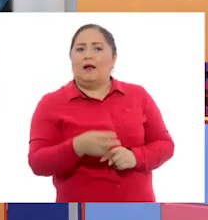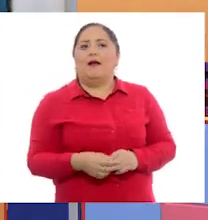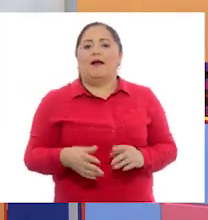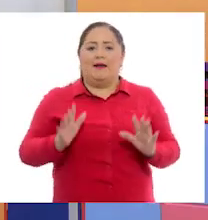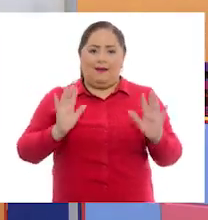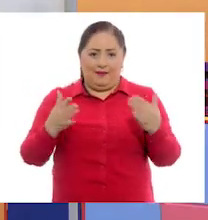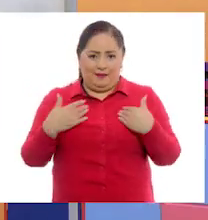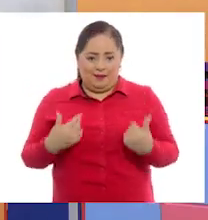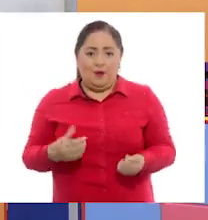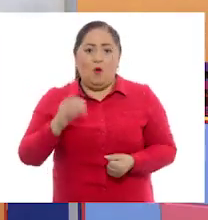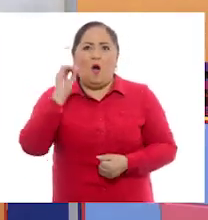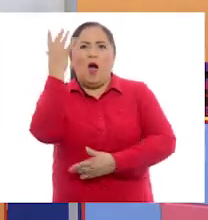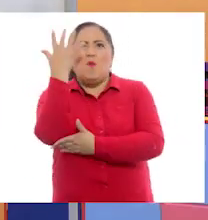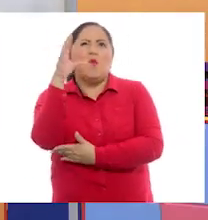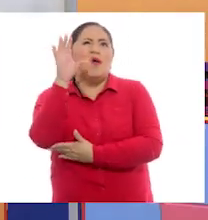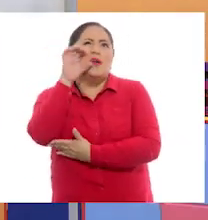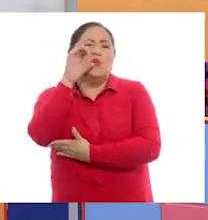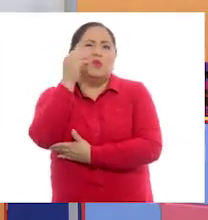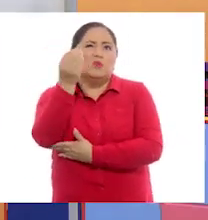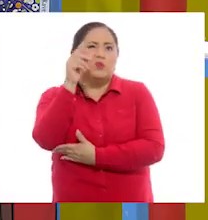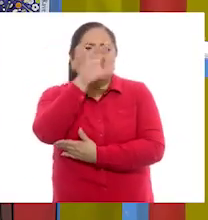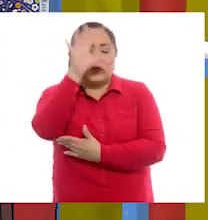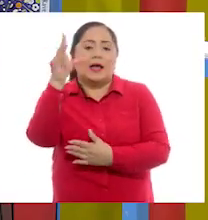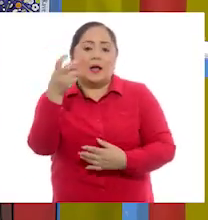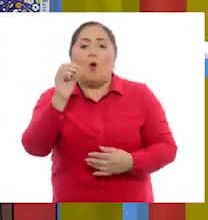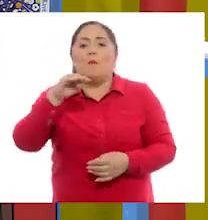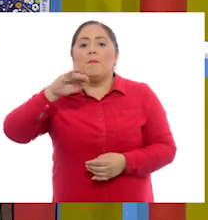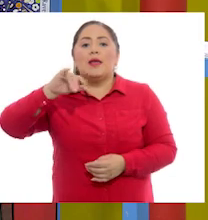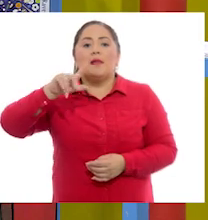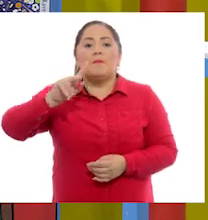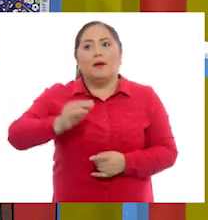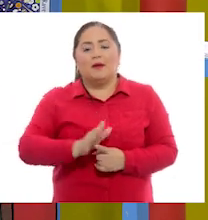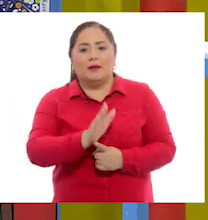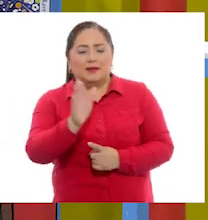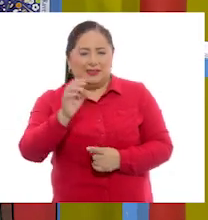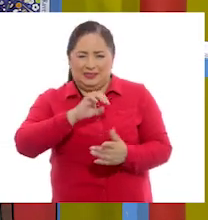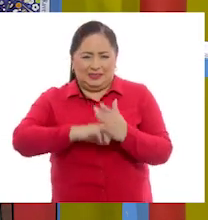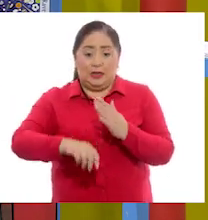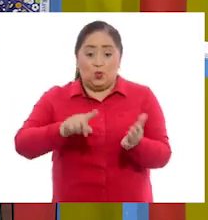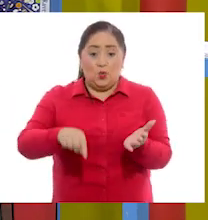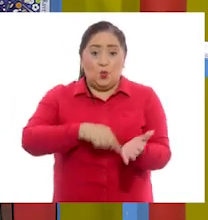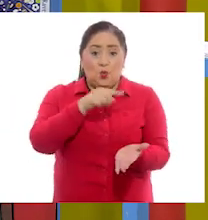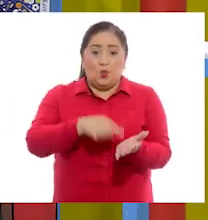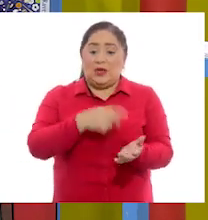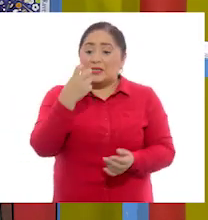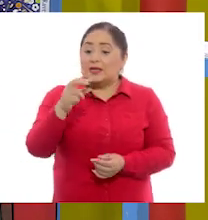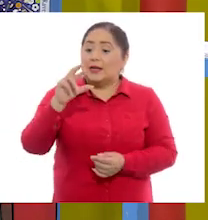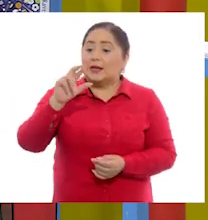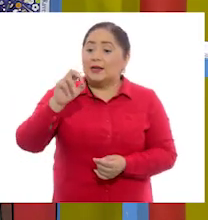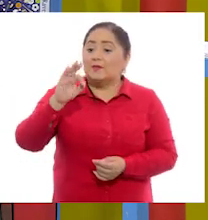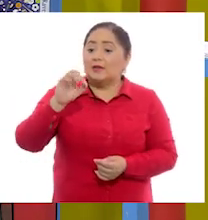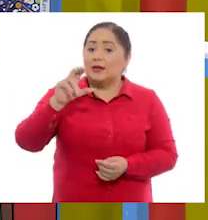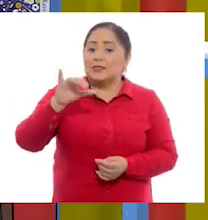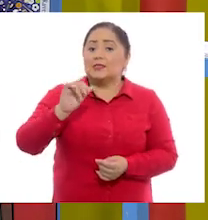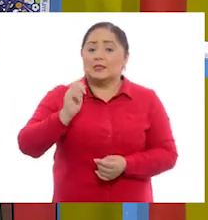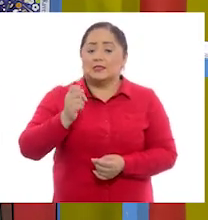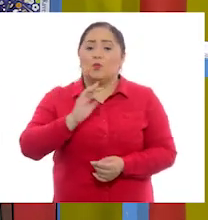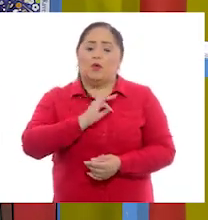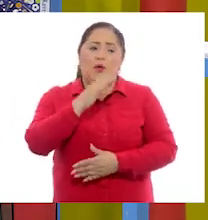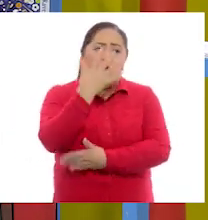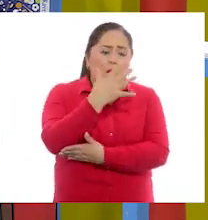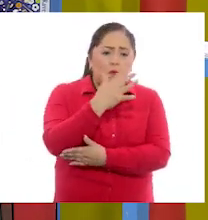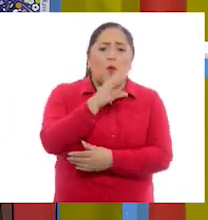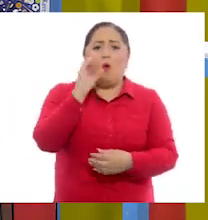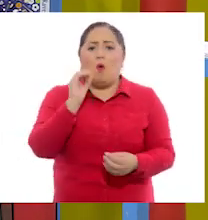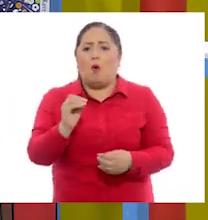O el árbol que da naranjas. O llegando a la milpa. Ajá. Los lugares de referencia pueden ser naturales o pueden